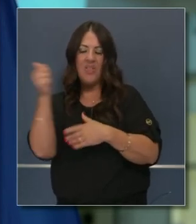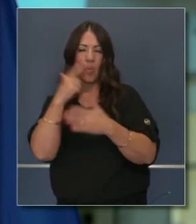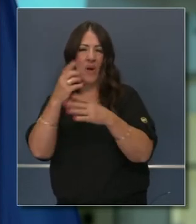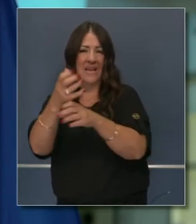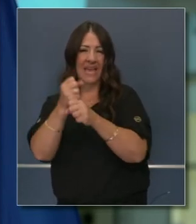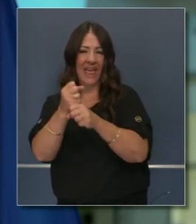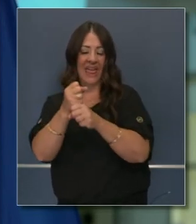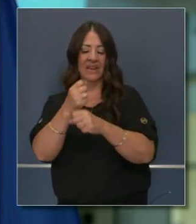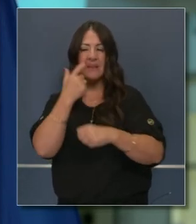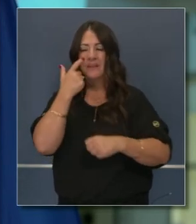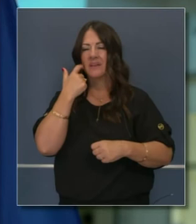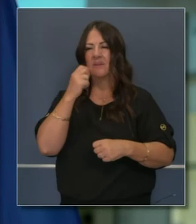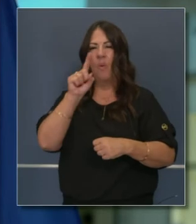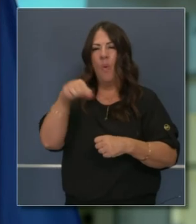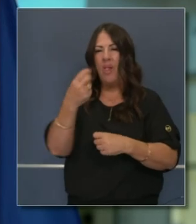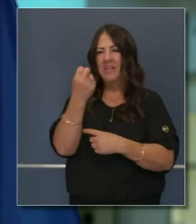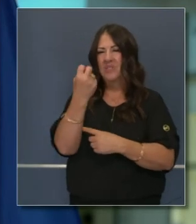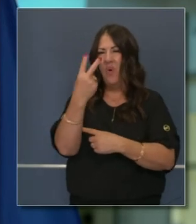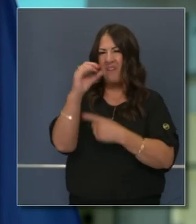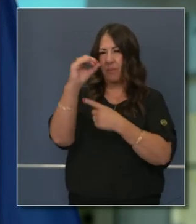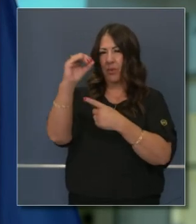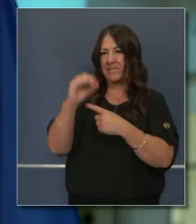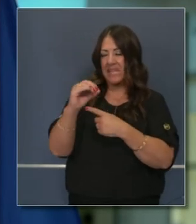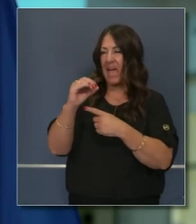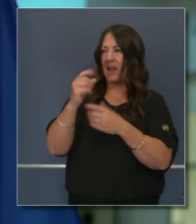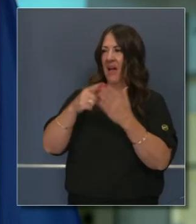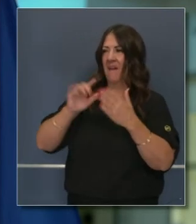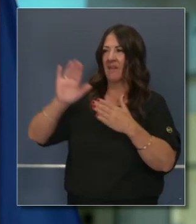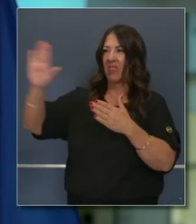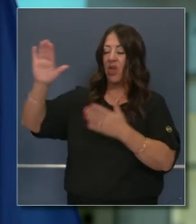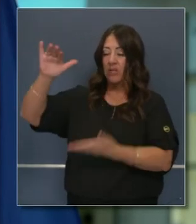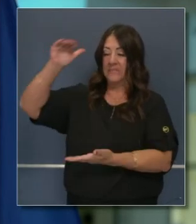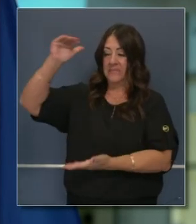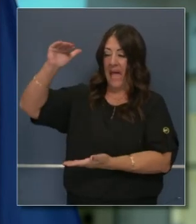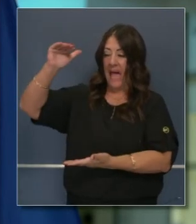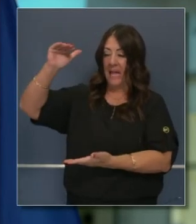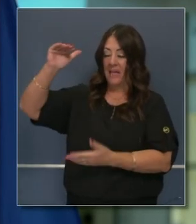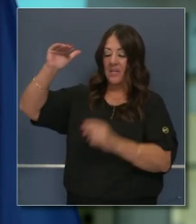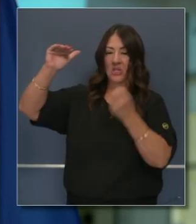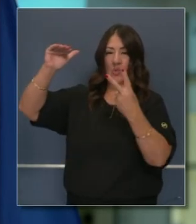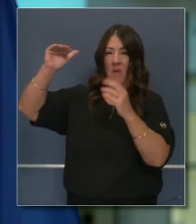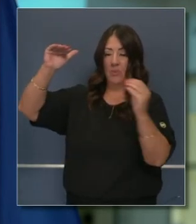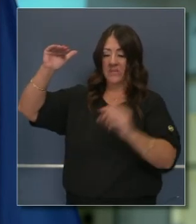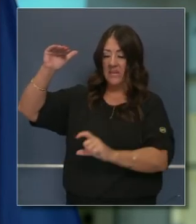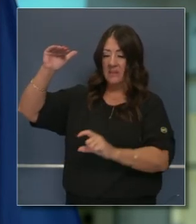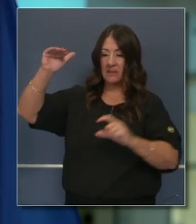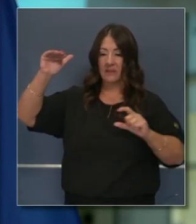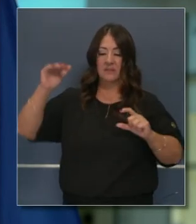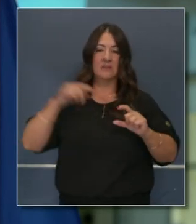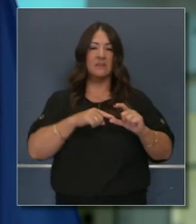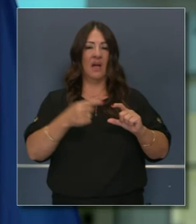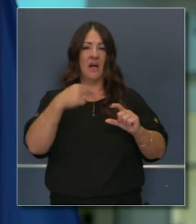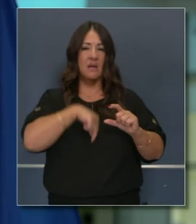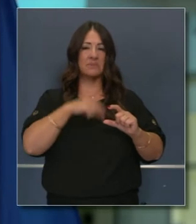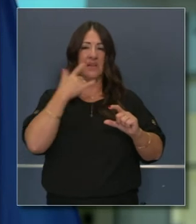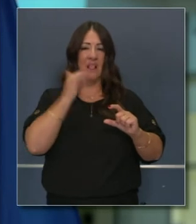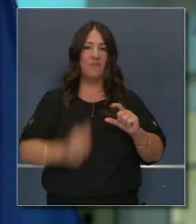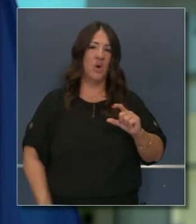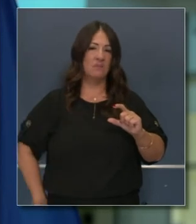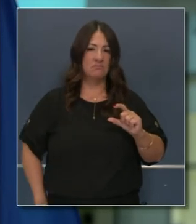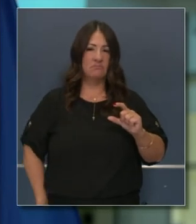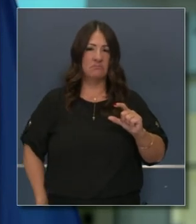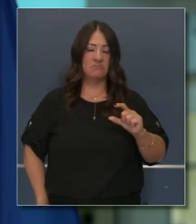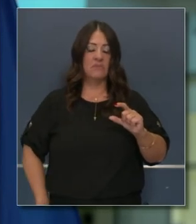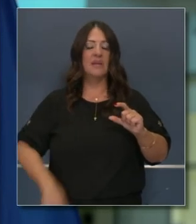pensar en la planificación, suponiendo que el 12% de esas vacunas lleguen al estado de California, suponiendo que son 45